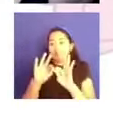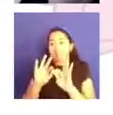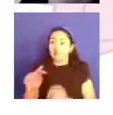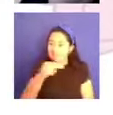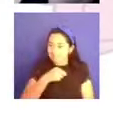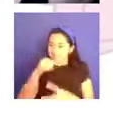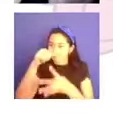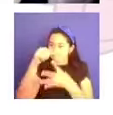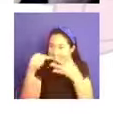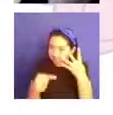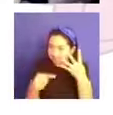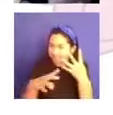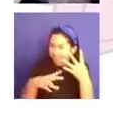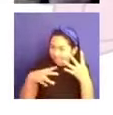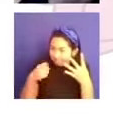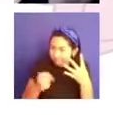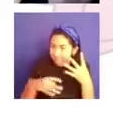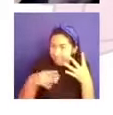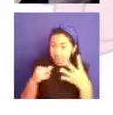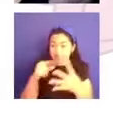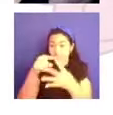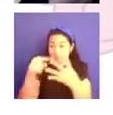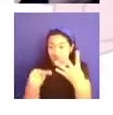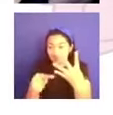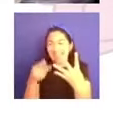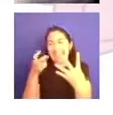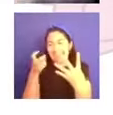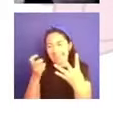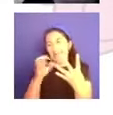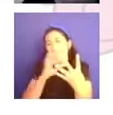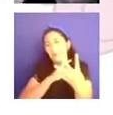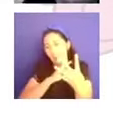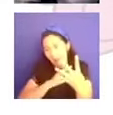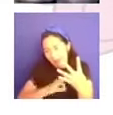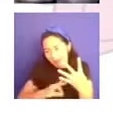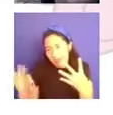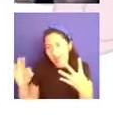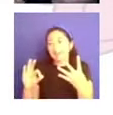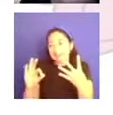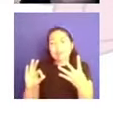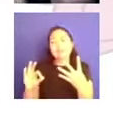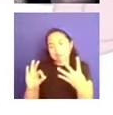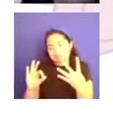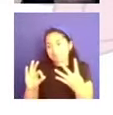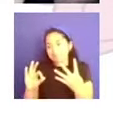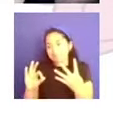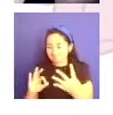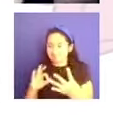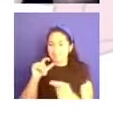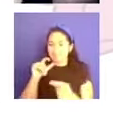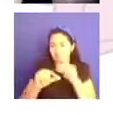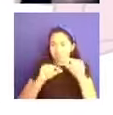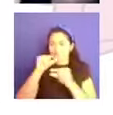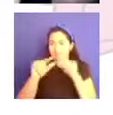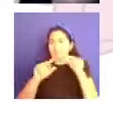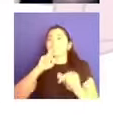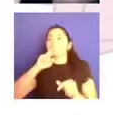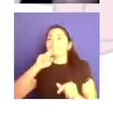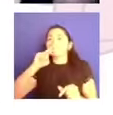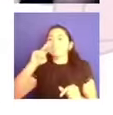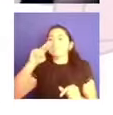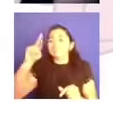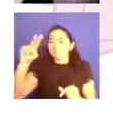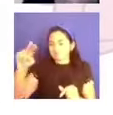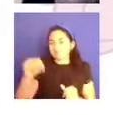nosotros, con nosotros y para nosotros, pues va a poder generarse el efecto canica con nuestro mundo